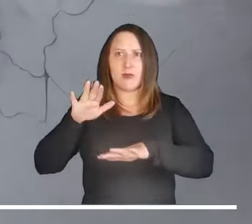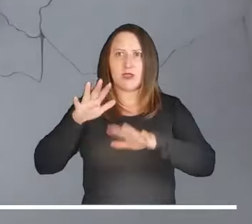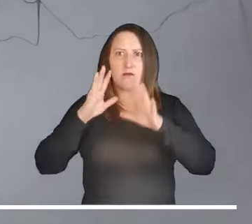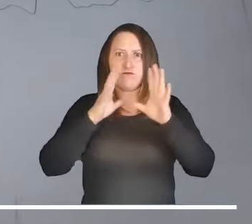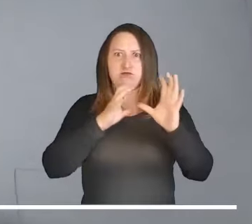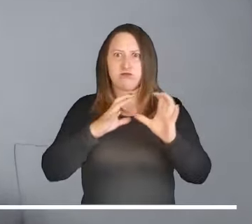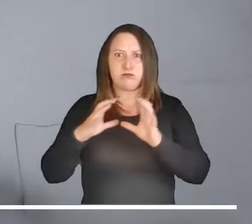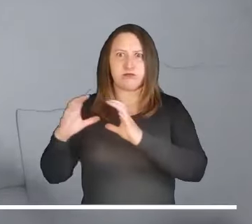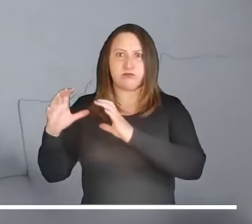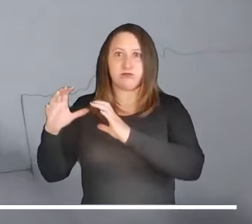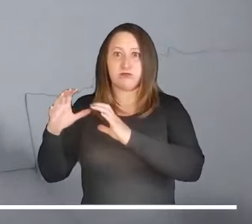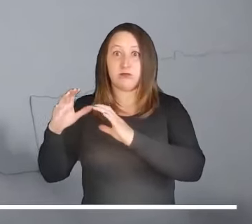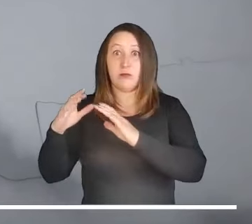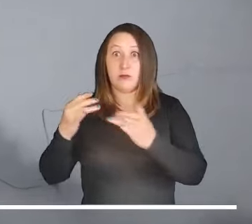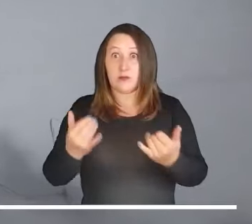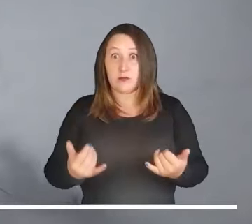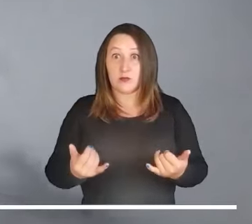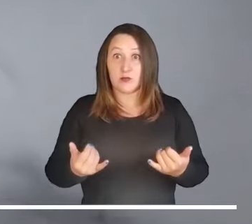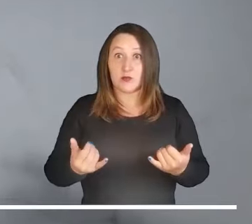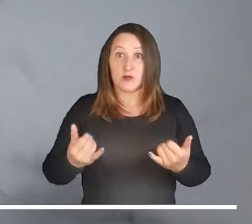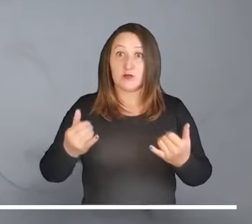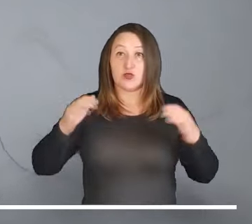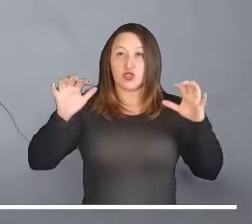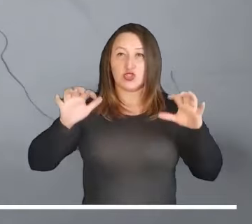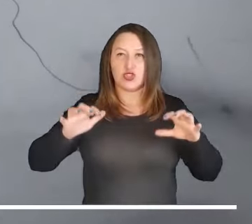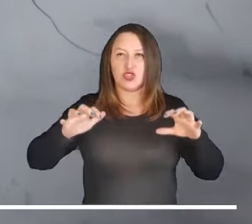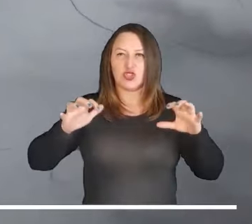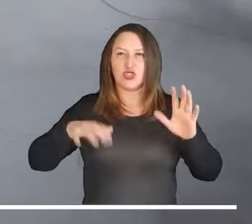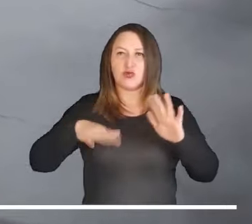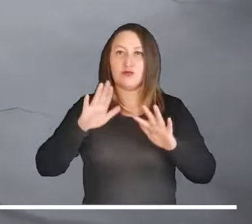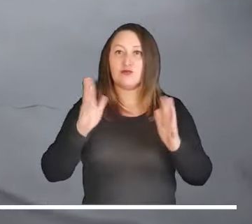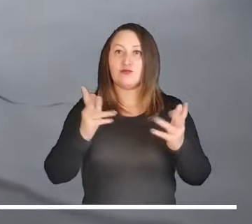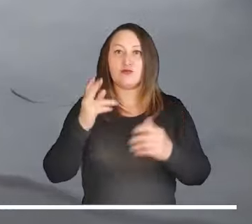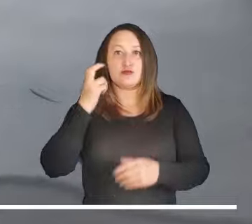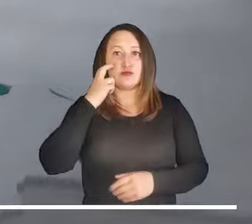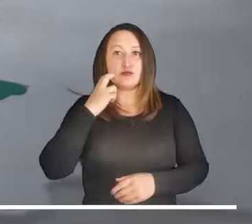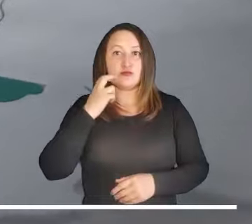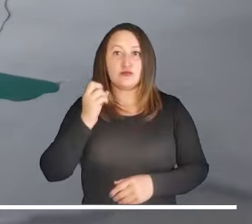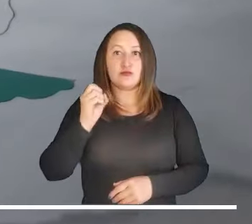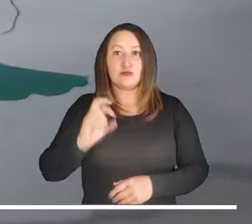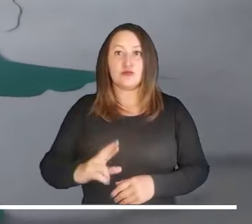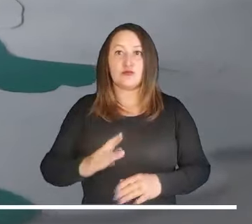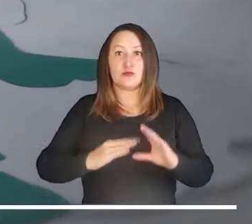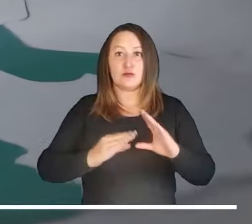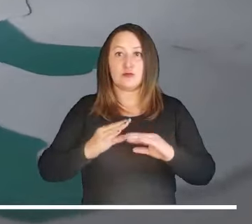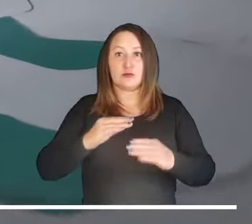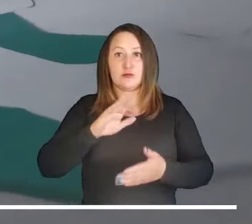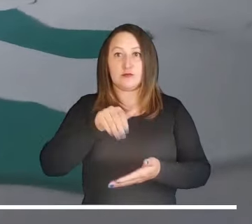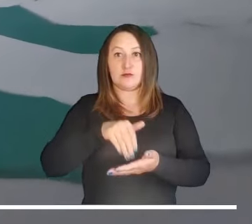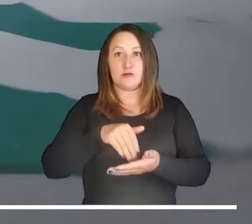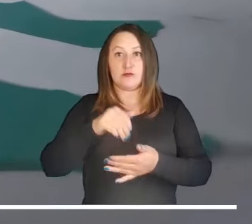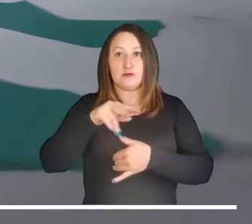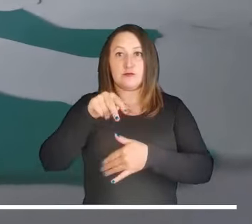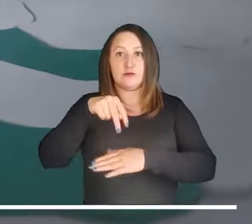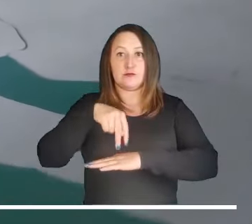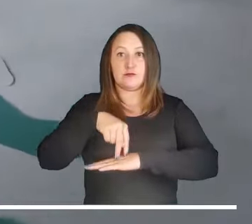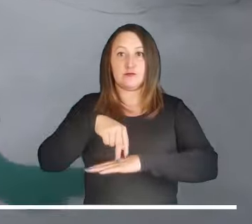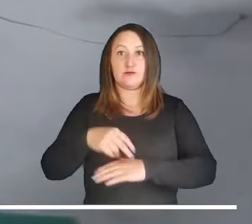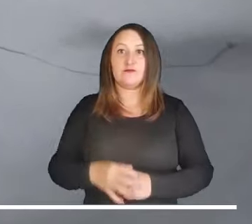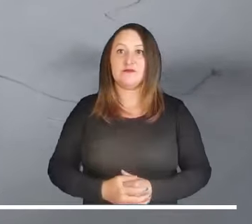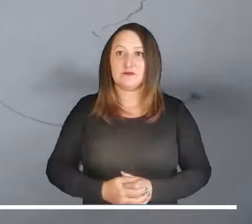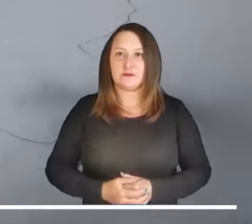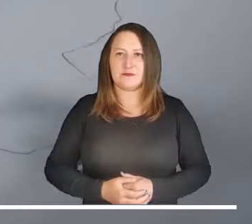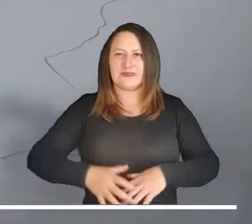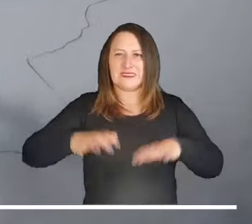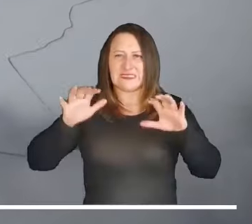Providencia. En el Pacífico habrá aumento de la nubosidad. En esta oportunidad las aguas se concentrarían en Chocó, sur de